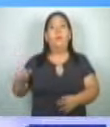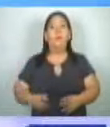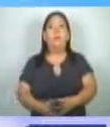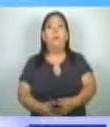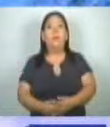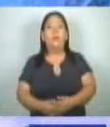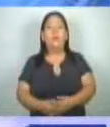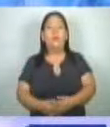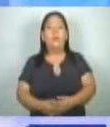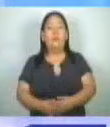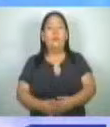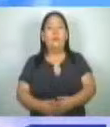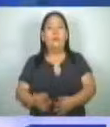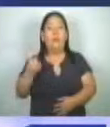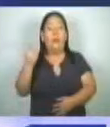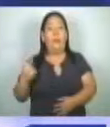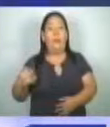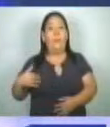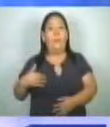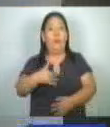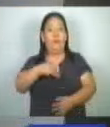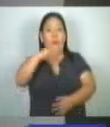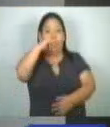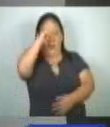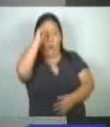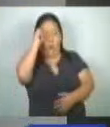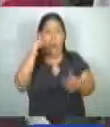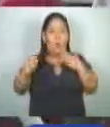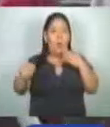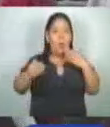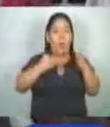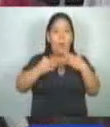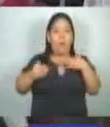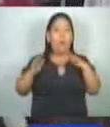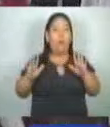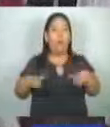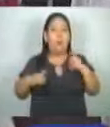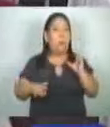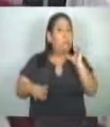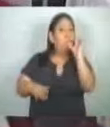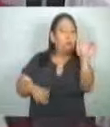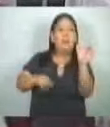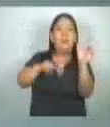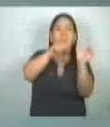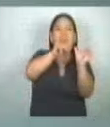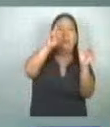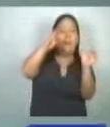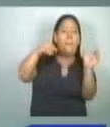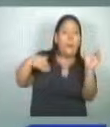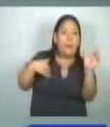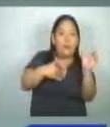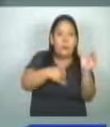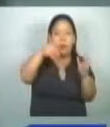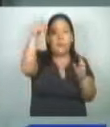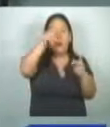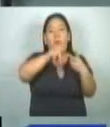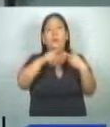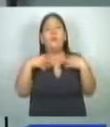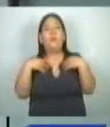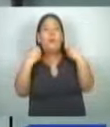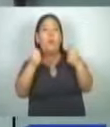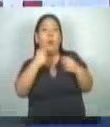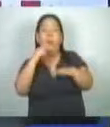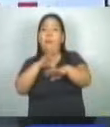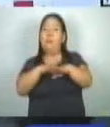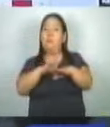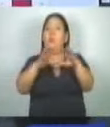El ministro de Trabajo, Rolando Castro, se refirió al congelamiento del escalafón para el sector salud y educación que fue anunciado por el